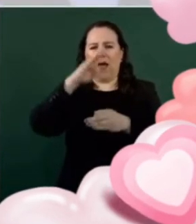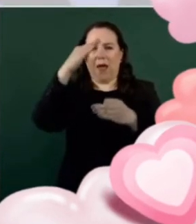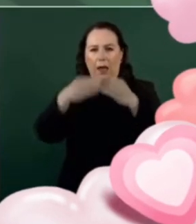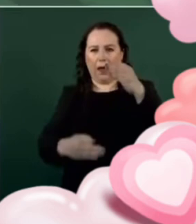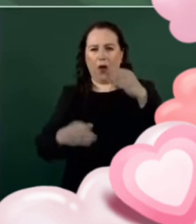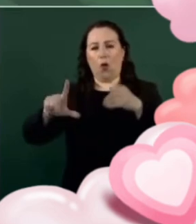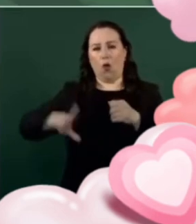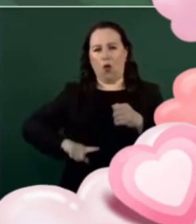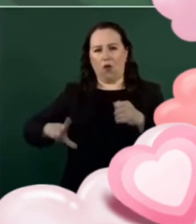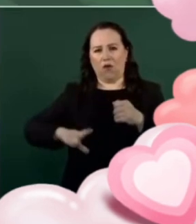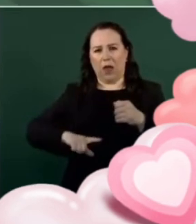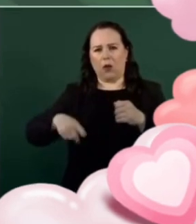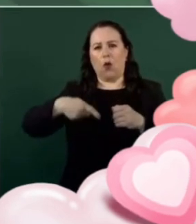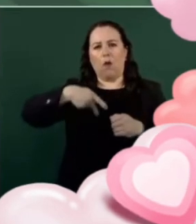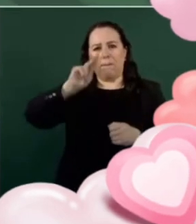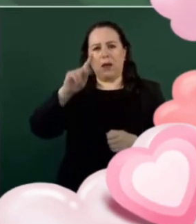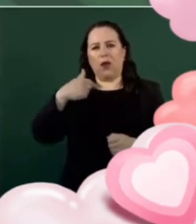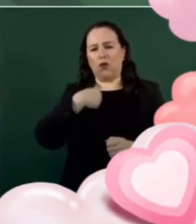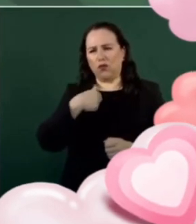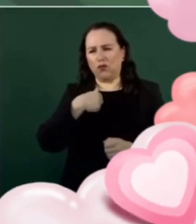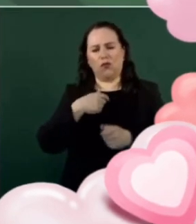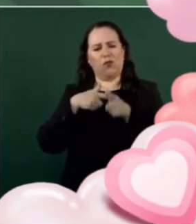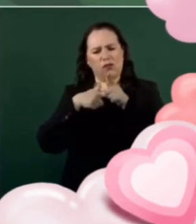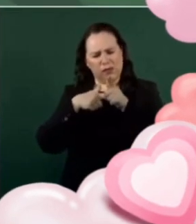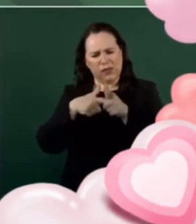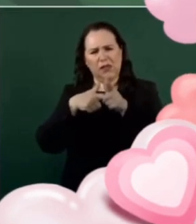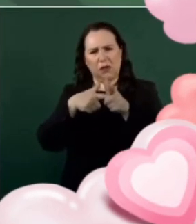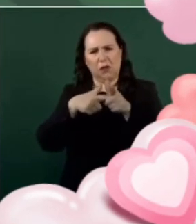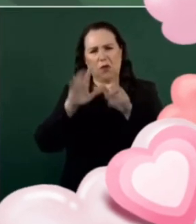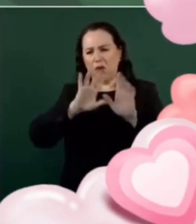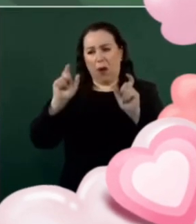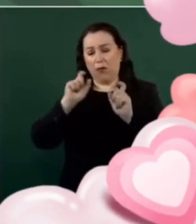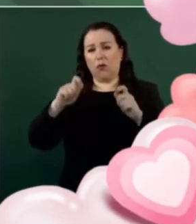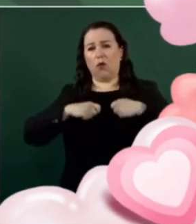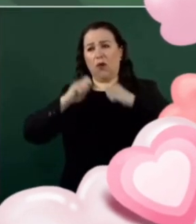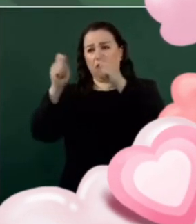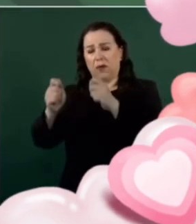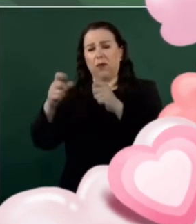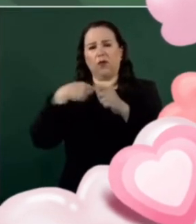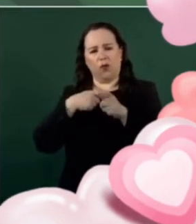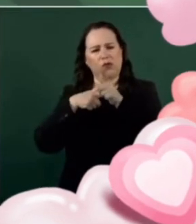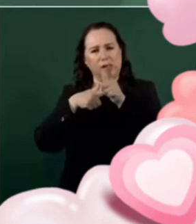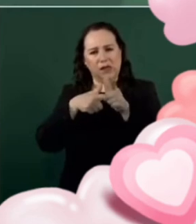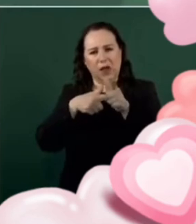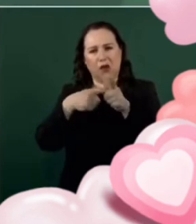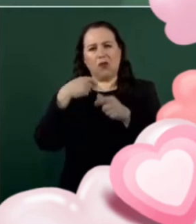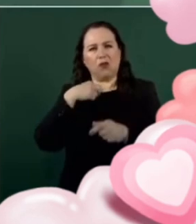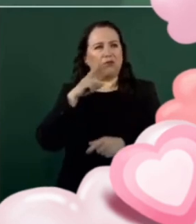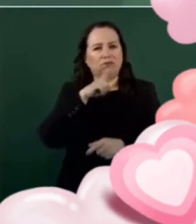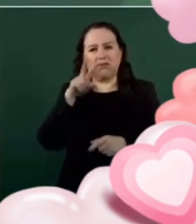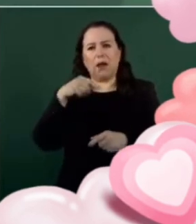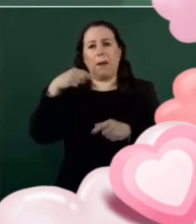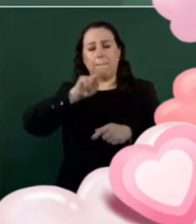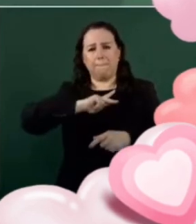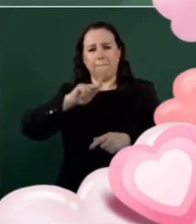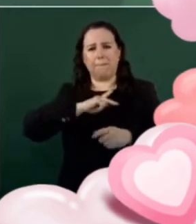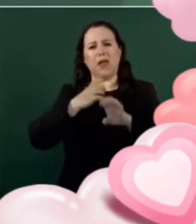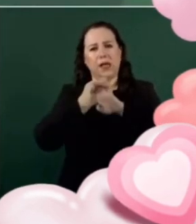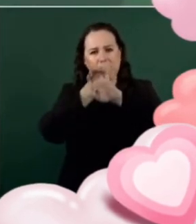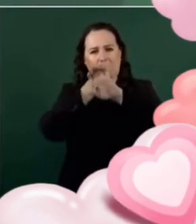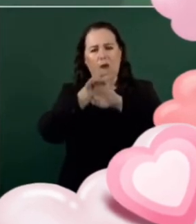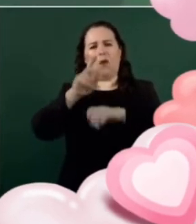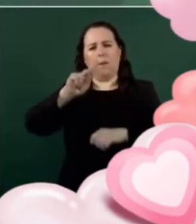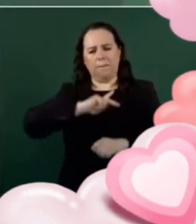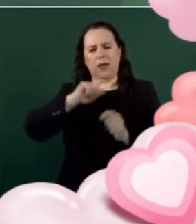seguiré muy pendiente de lo que ocurre en mi estado y en mi país para seguir contribuyendo a que la